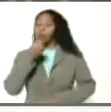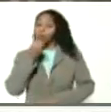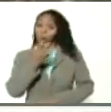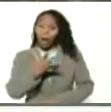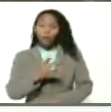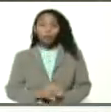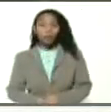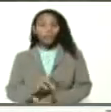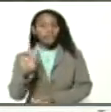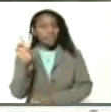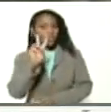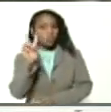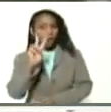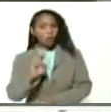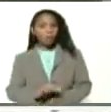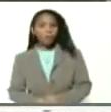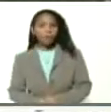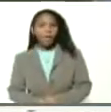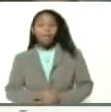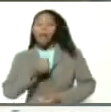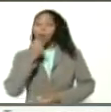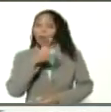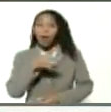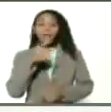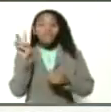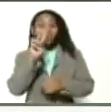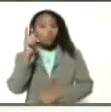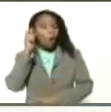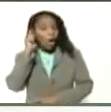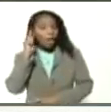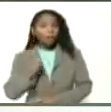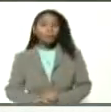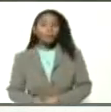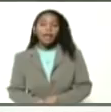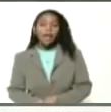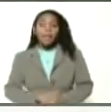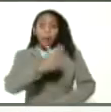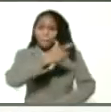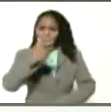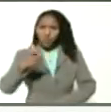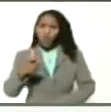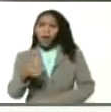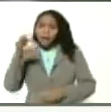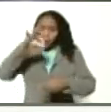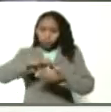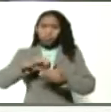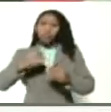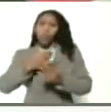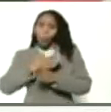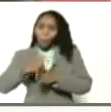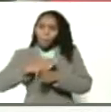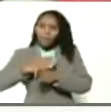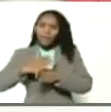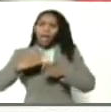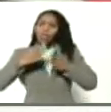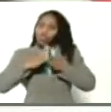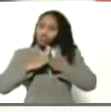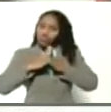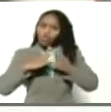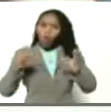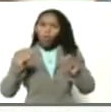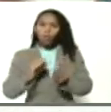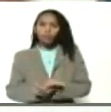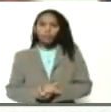venezolanos. De las buenas venezolanas. De la gente que siembra para todos. Que